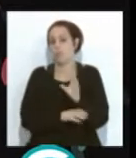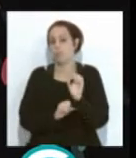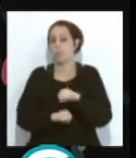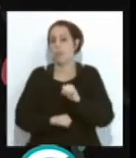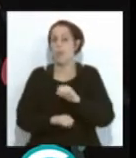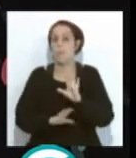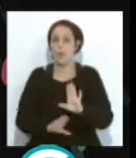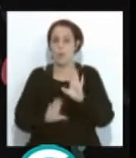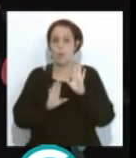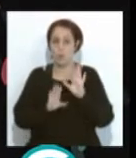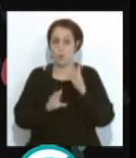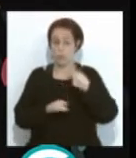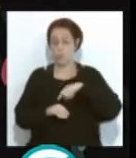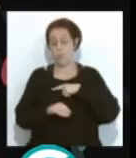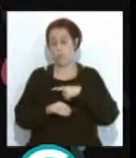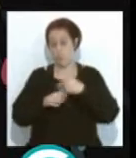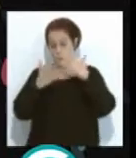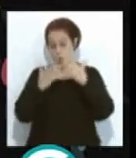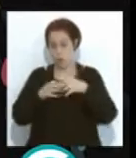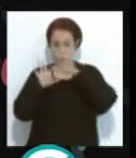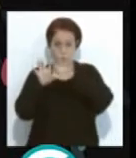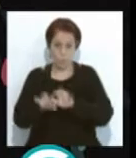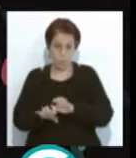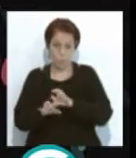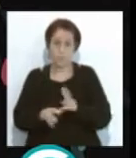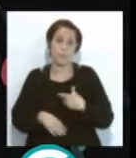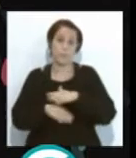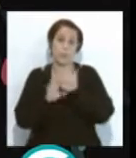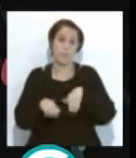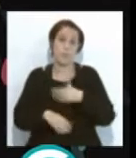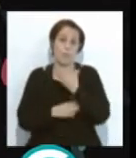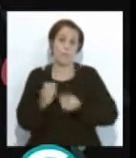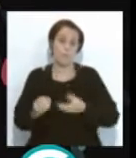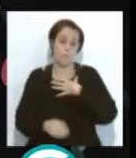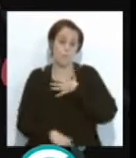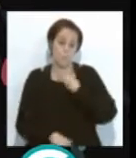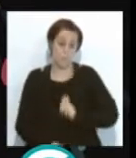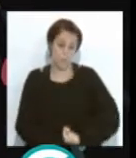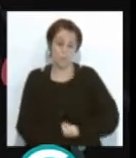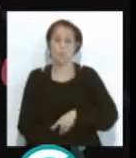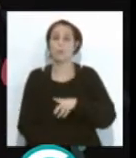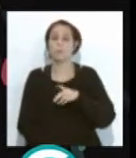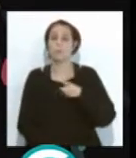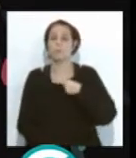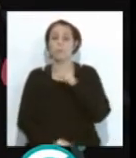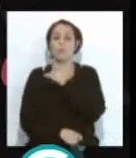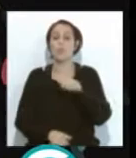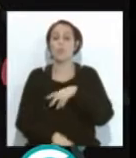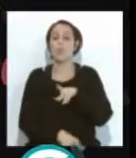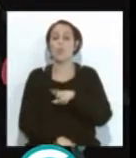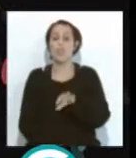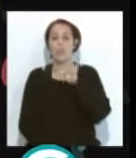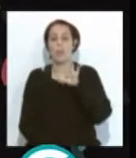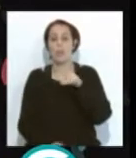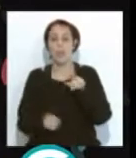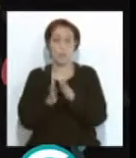que nos conocemos y al final volveremos a caer en los mismos errores y volveremos al final que alguien decida, como decía Diego,